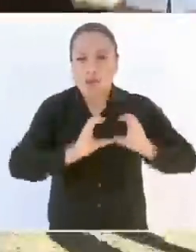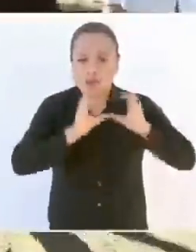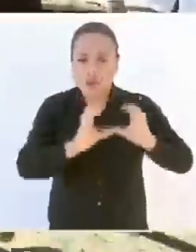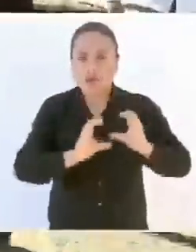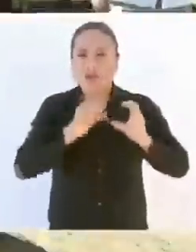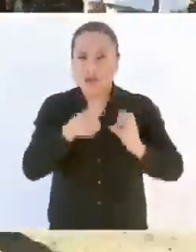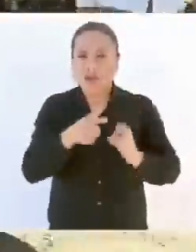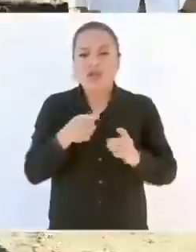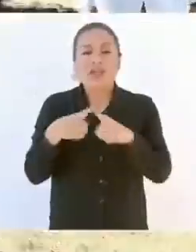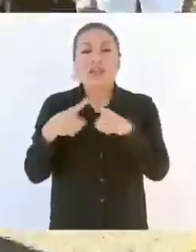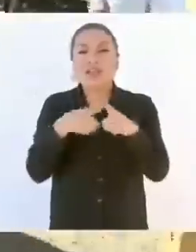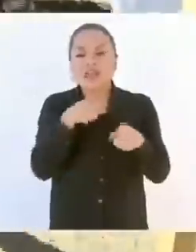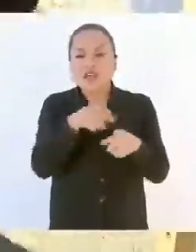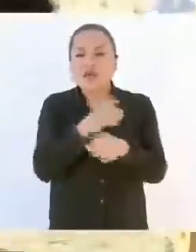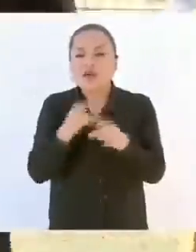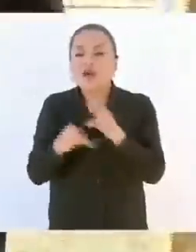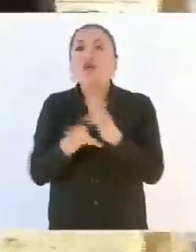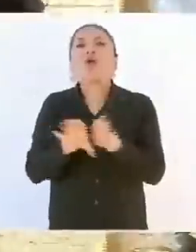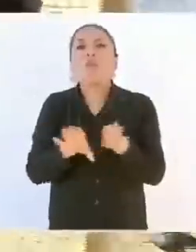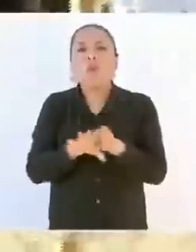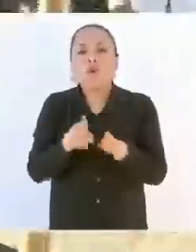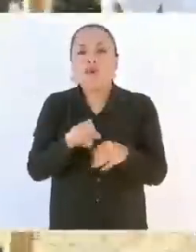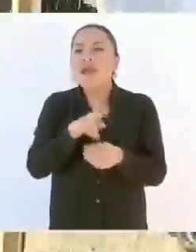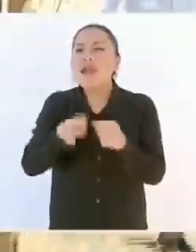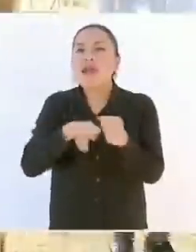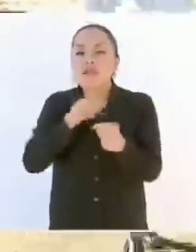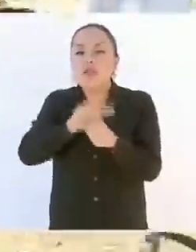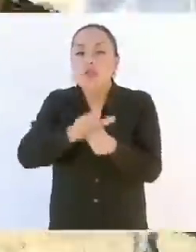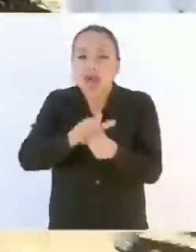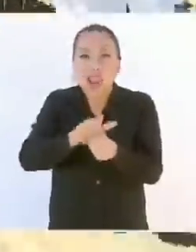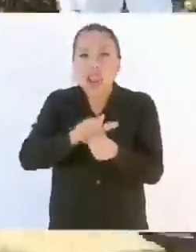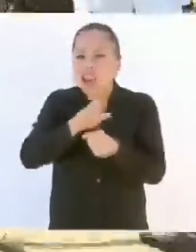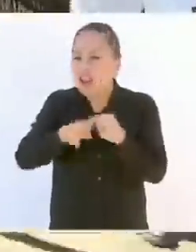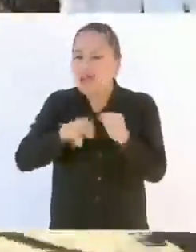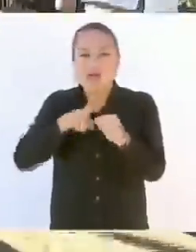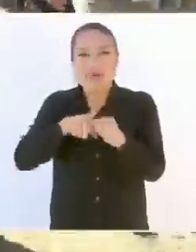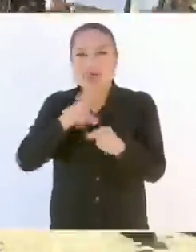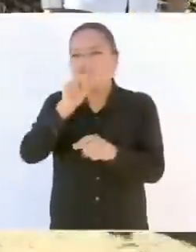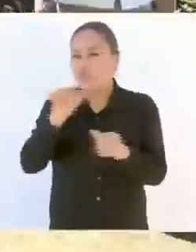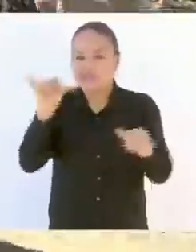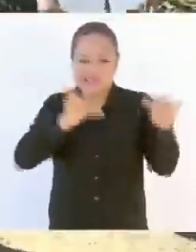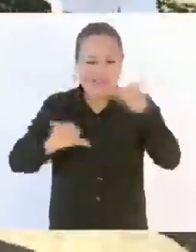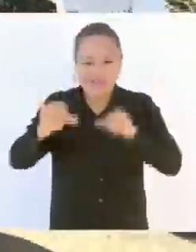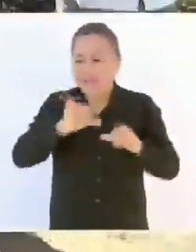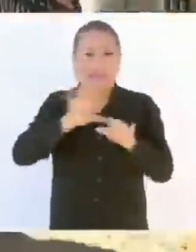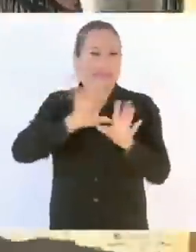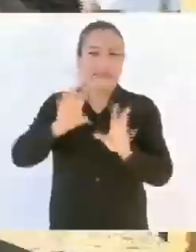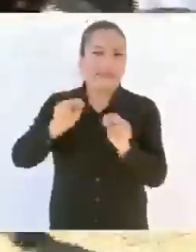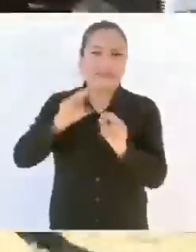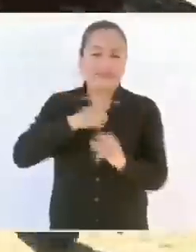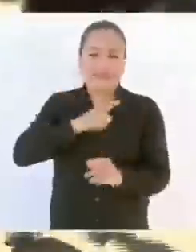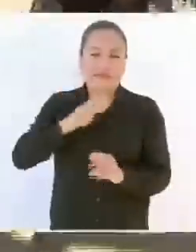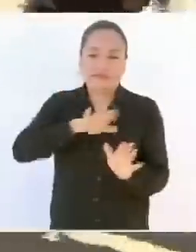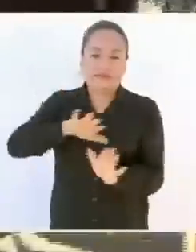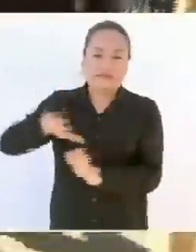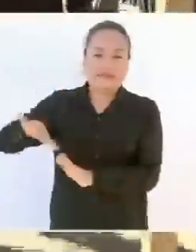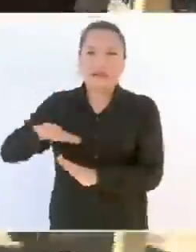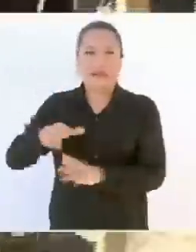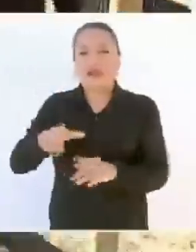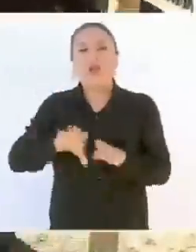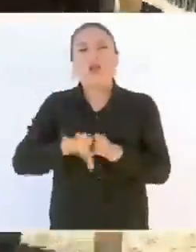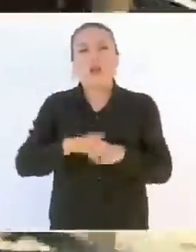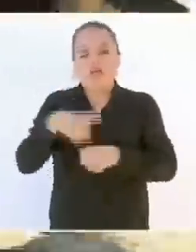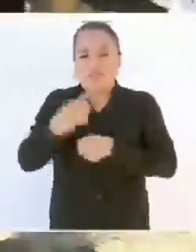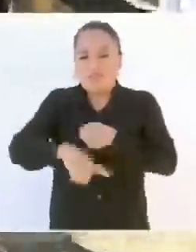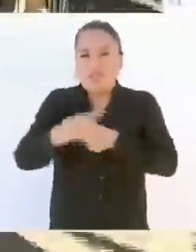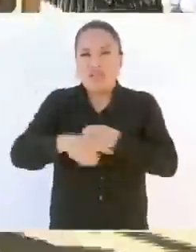ingredientes 100% orgánicos Queremos estar libres De agroquímicos Que tanto daño Hacen al